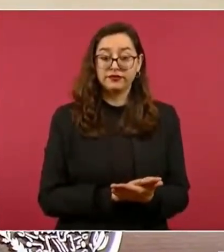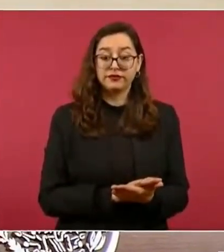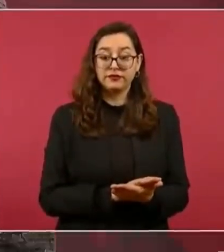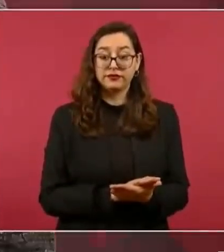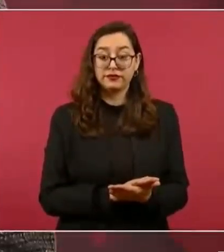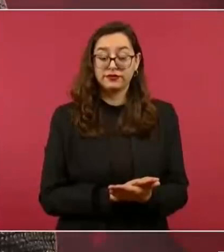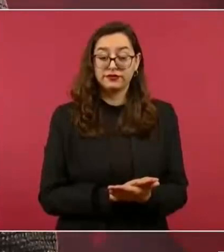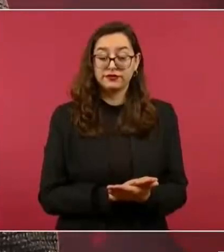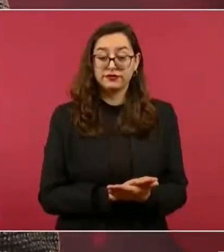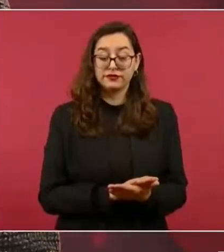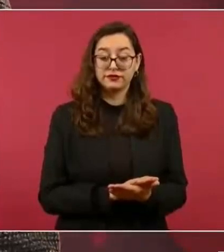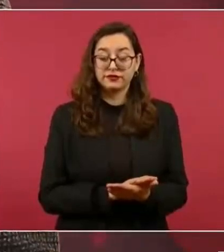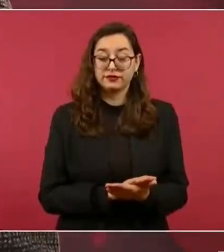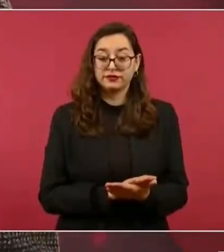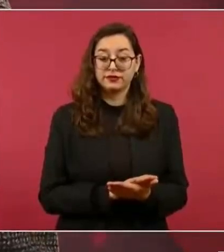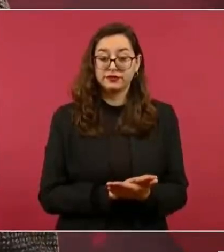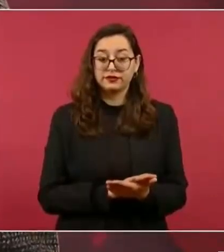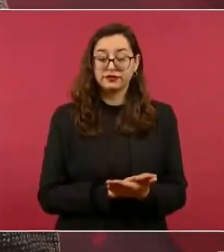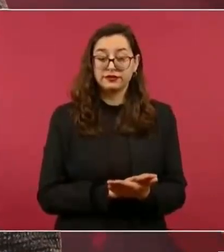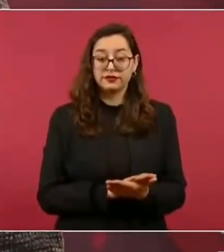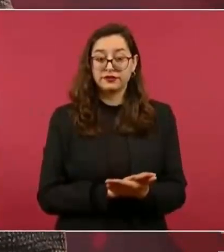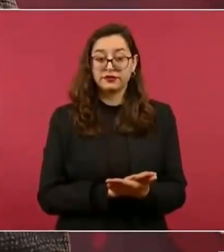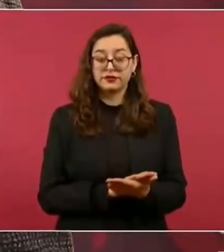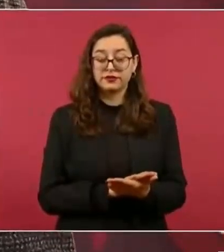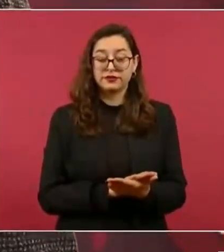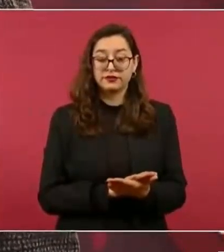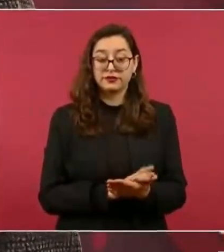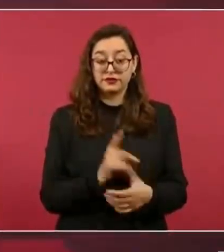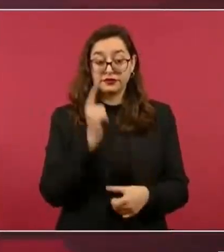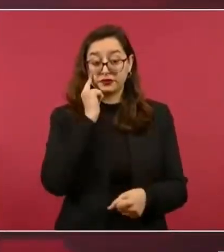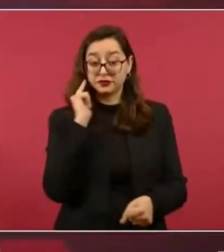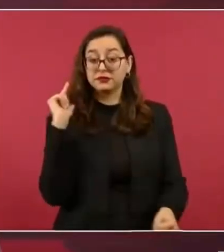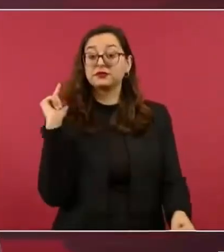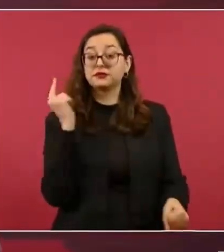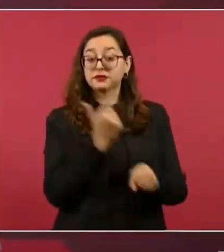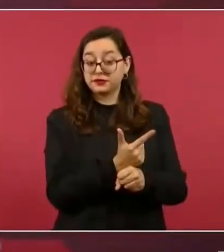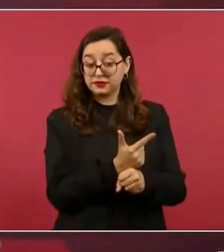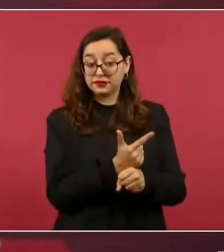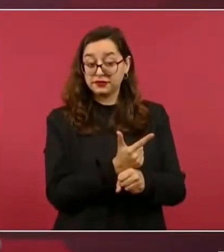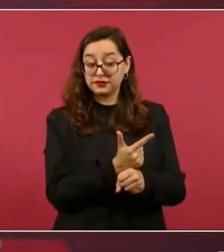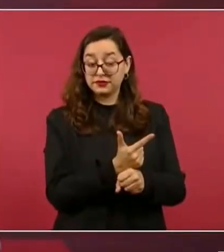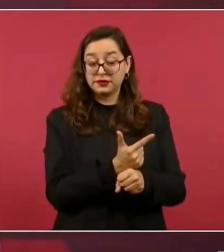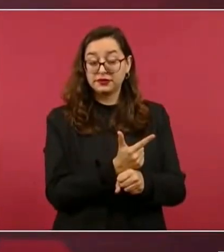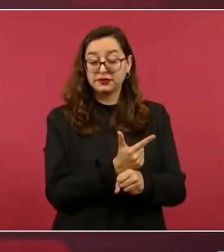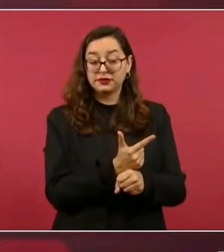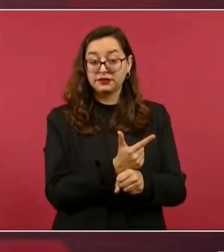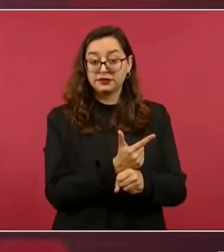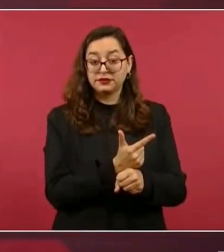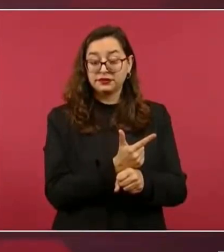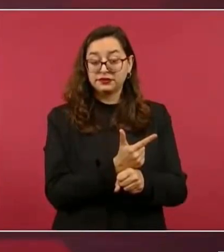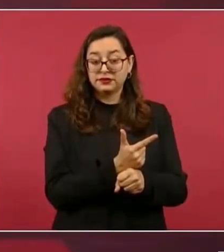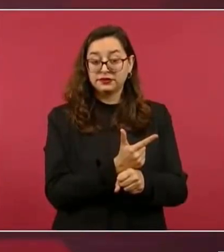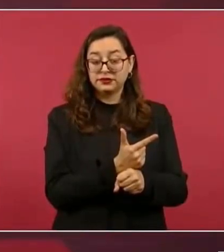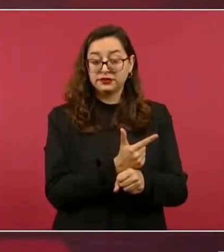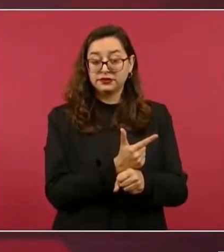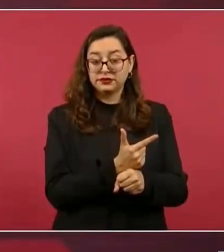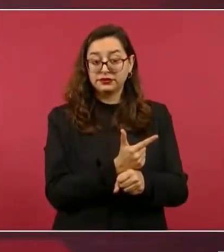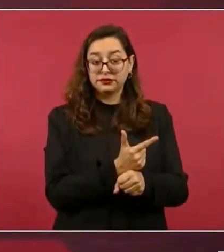identifica, si se sabe que se están